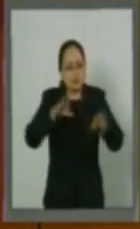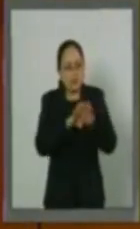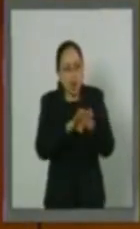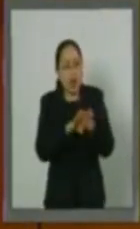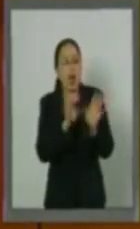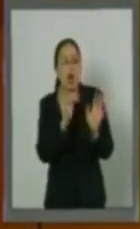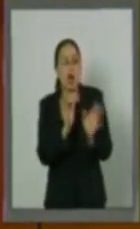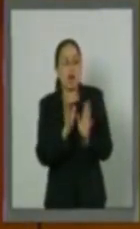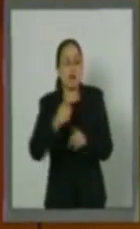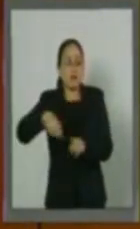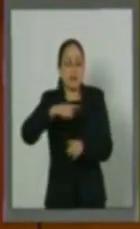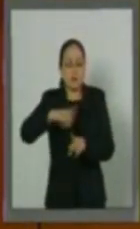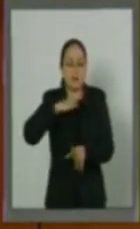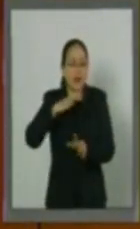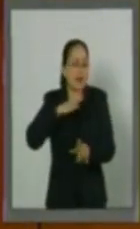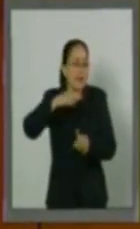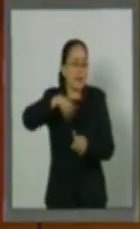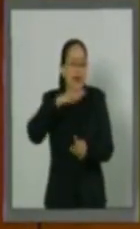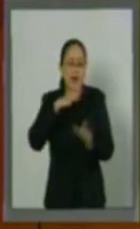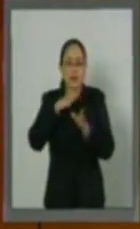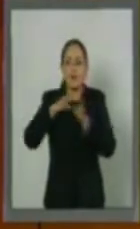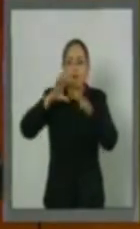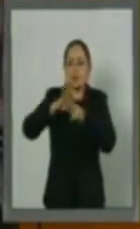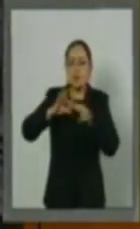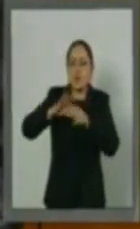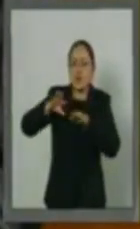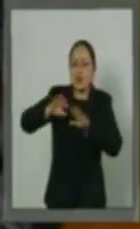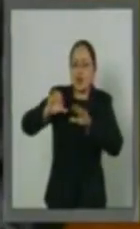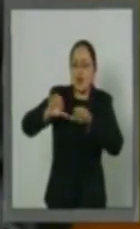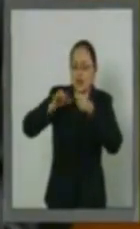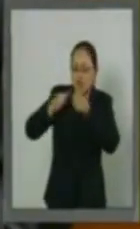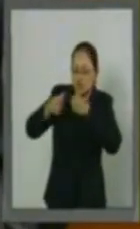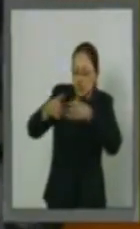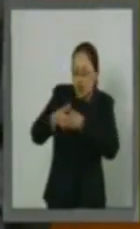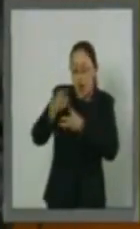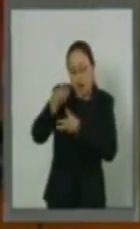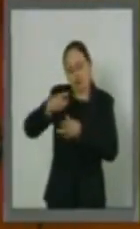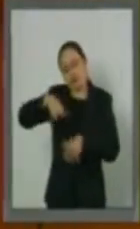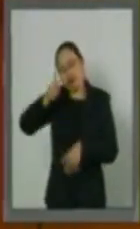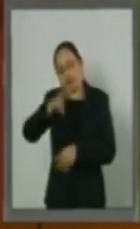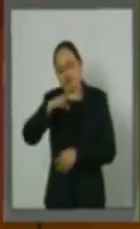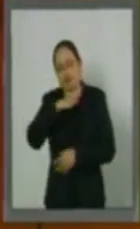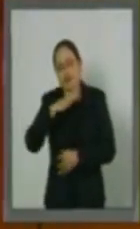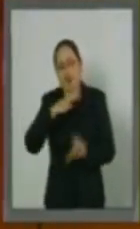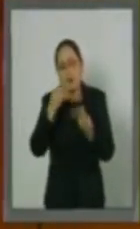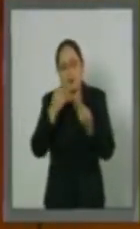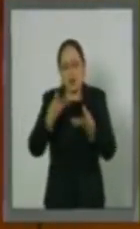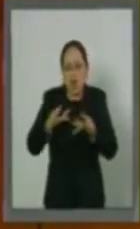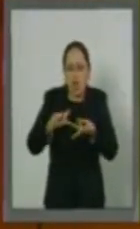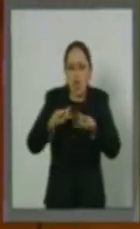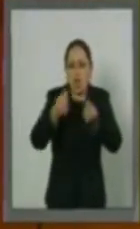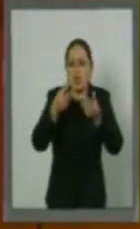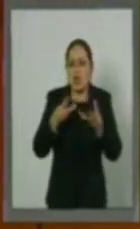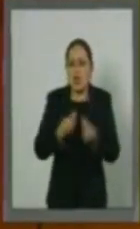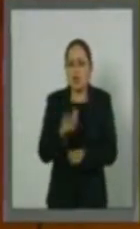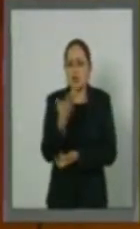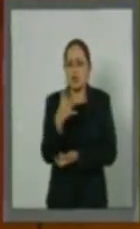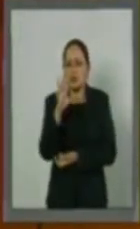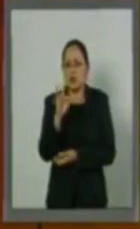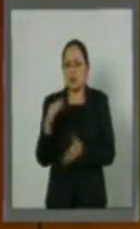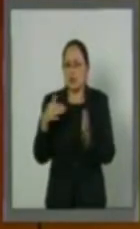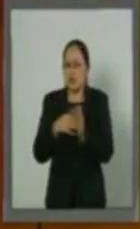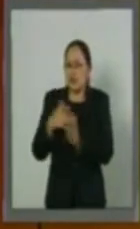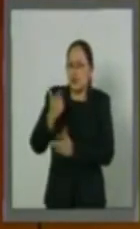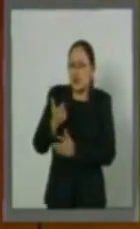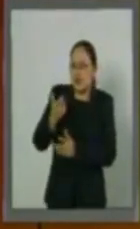con respecto a las sociedades anónimas. Esto también podría traer un costo mayor a 40 mil pesos en la